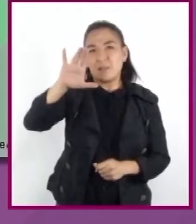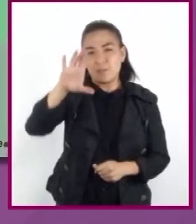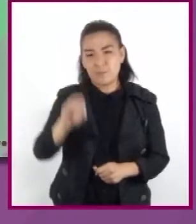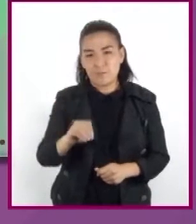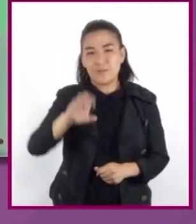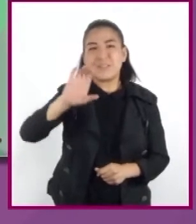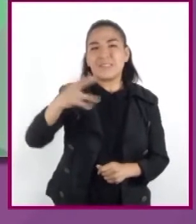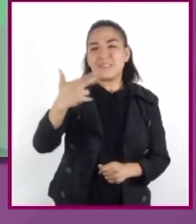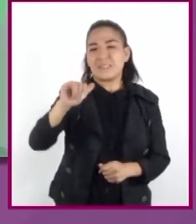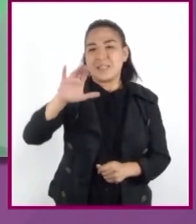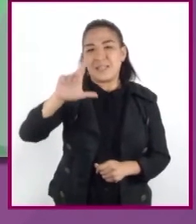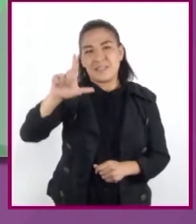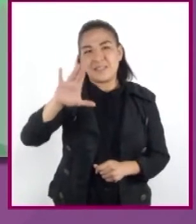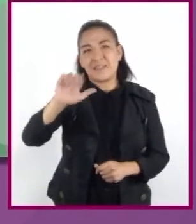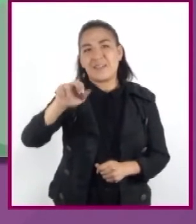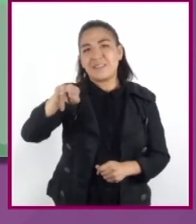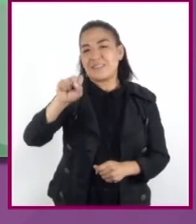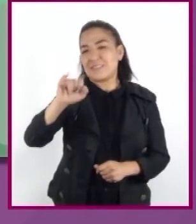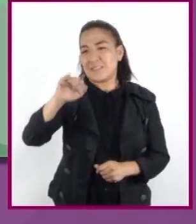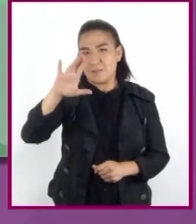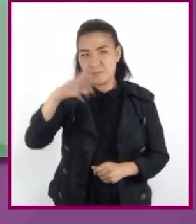y Chalcatzingo.